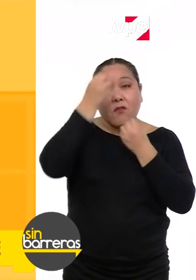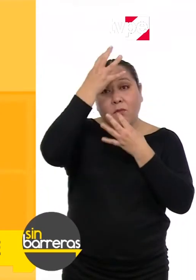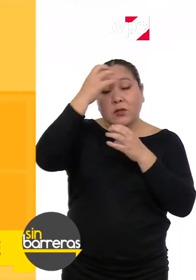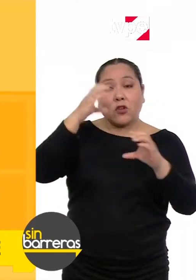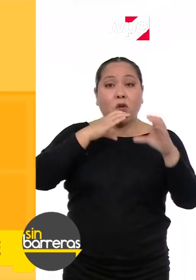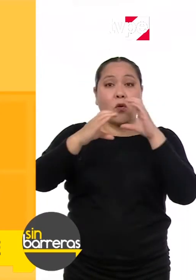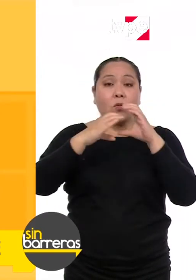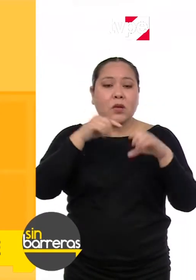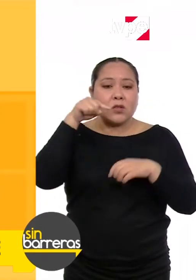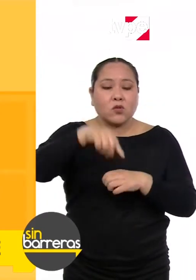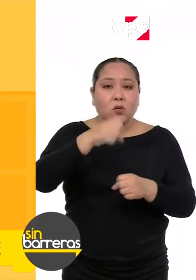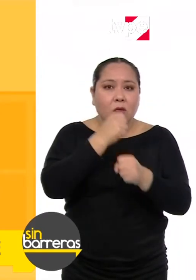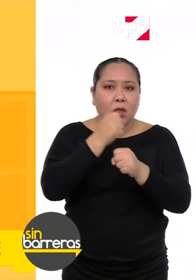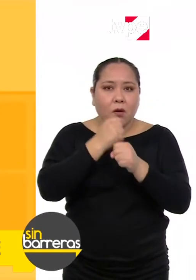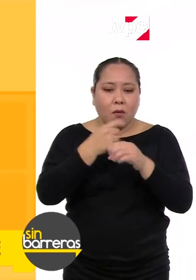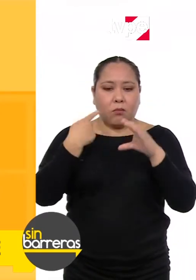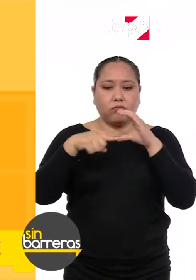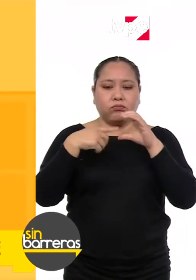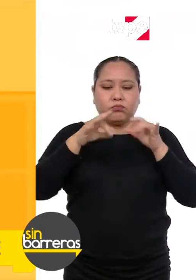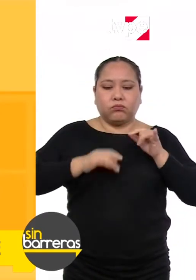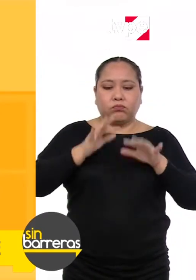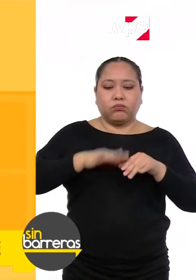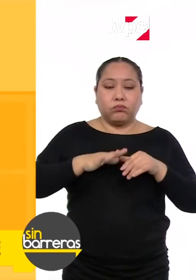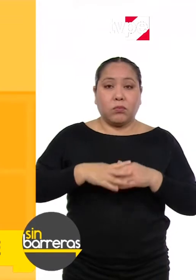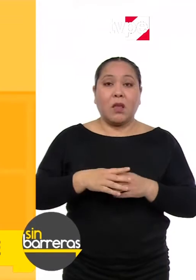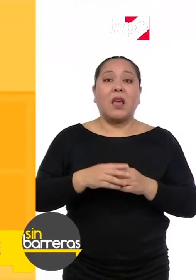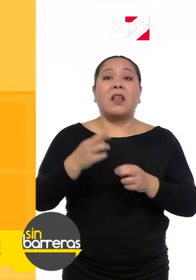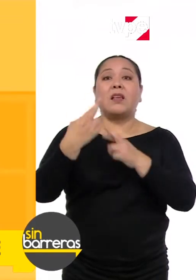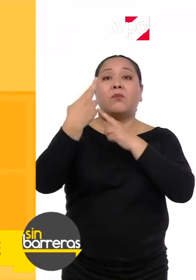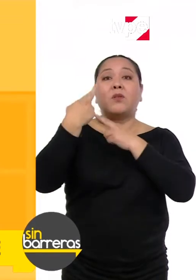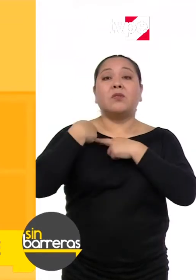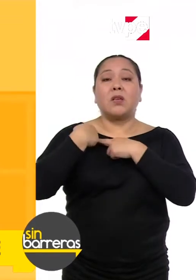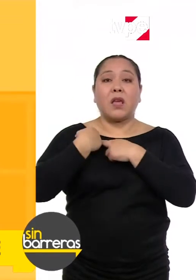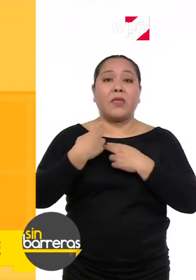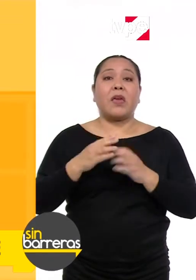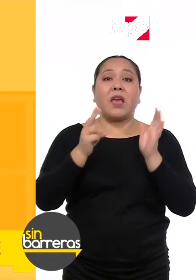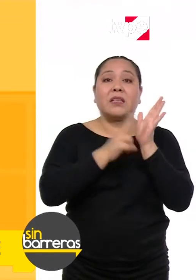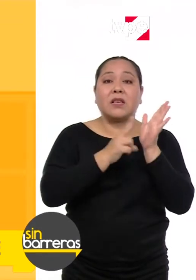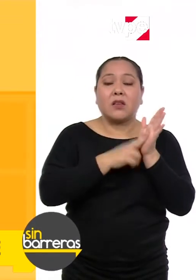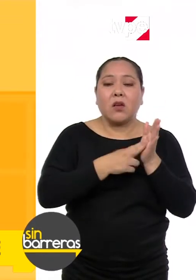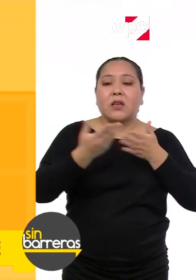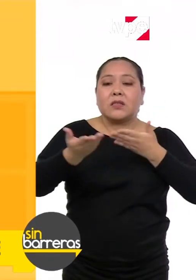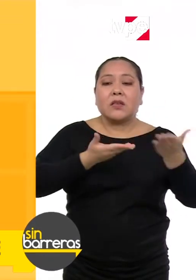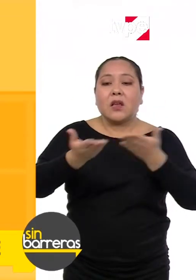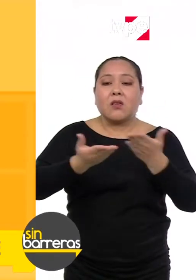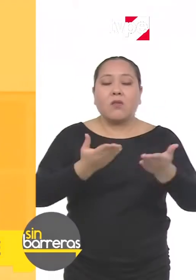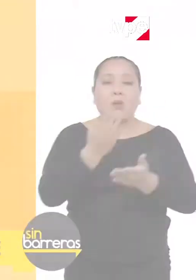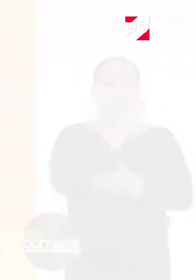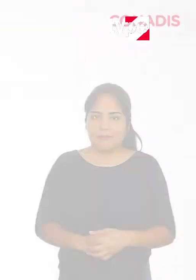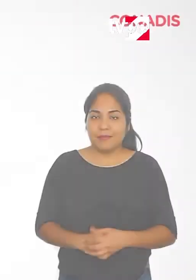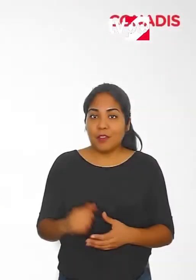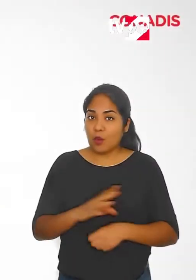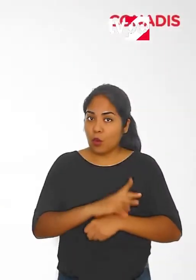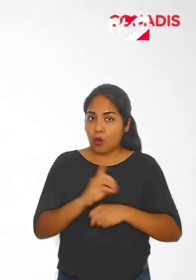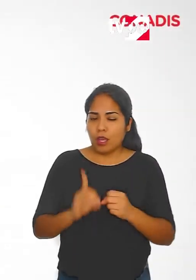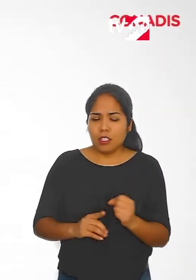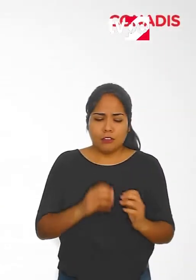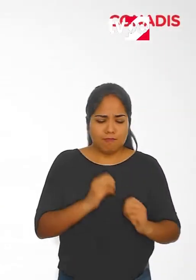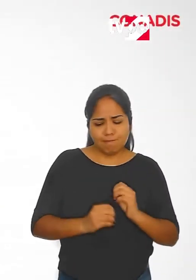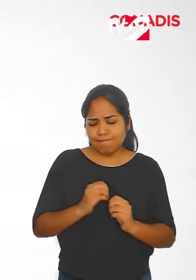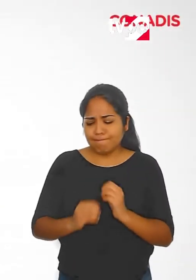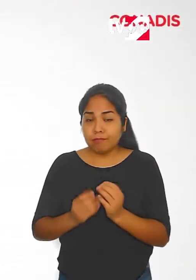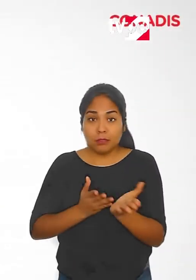información y la comunicación, es decir, es un trabajo remoto que está realizando de salud para la atención de personas con discapacidad. El